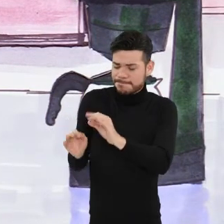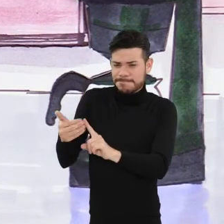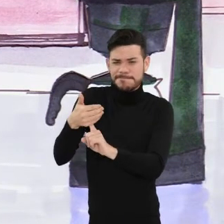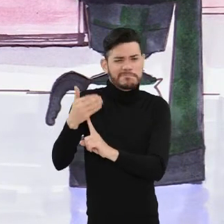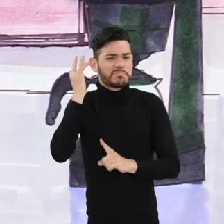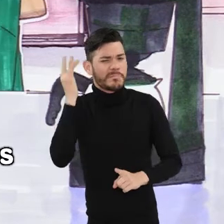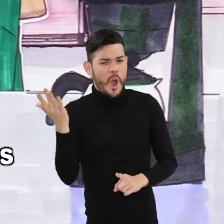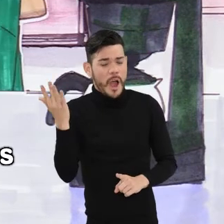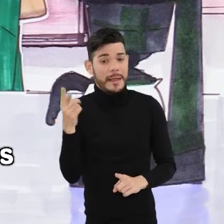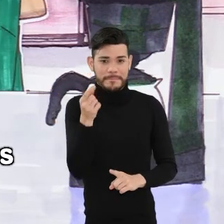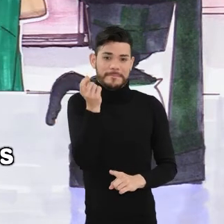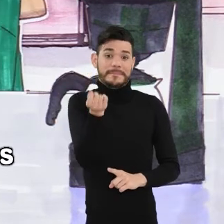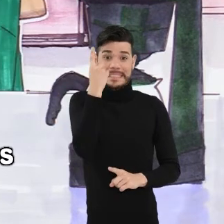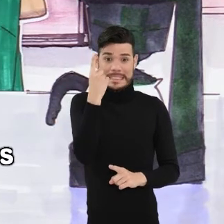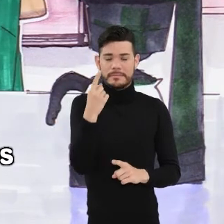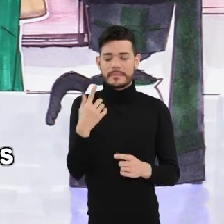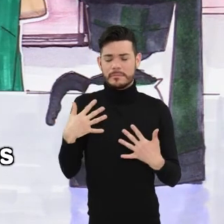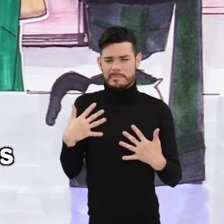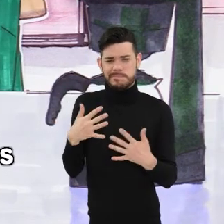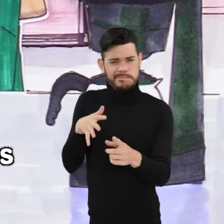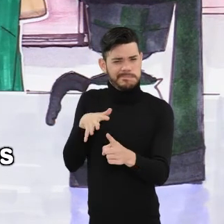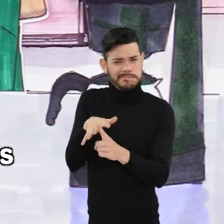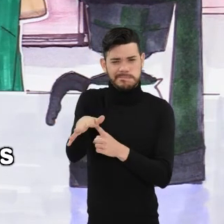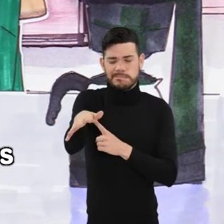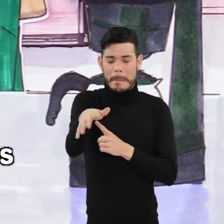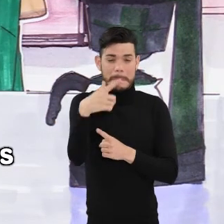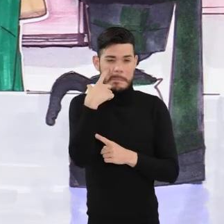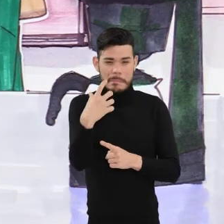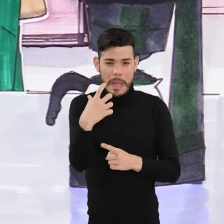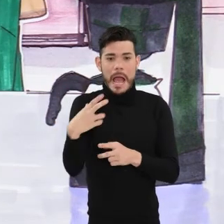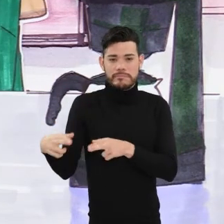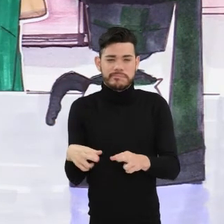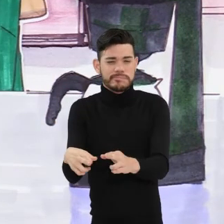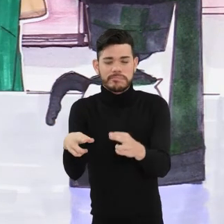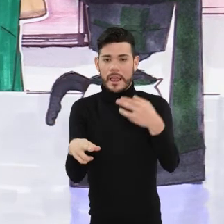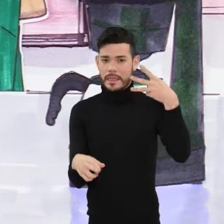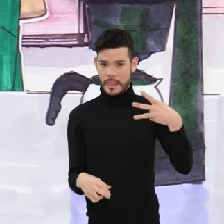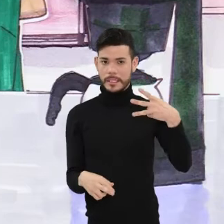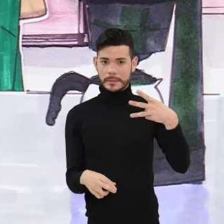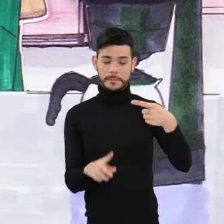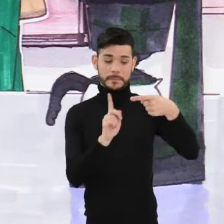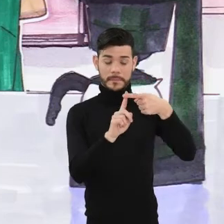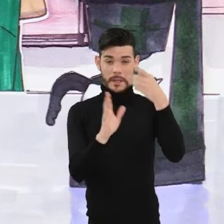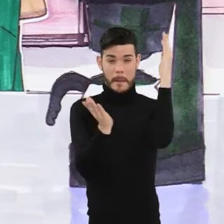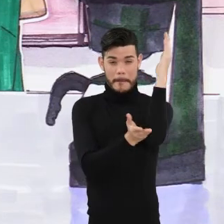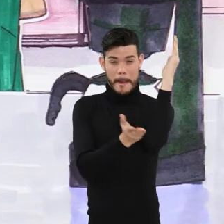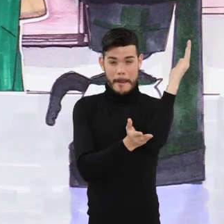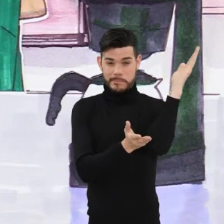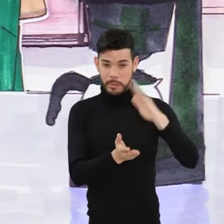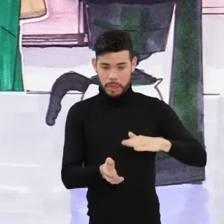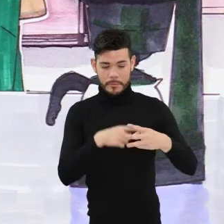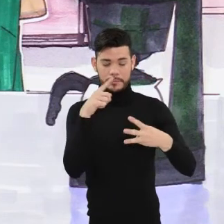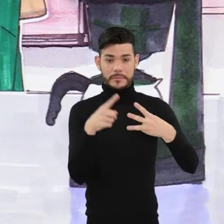que protegerla. Entendamos, pues, las tres dificultades más apremiantes que enfrentan los ríos. La deforestación, la